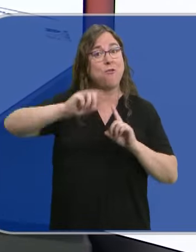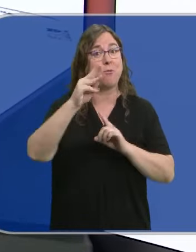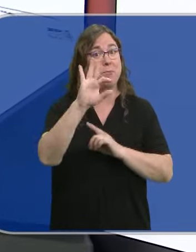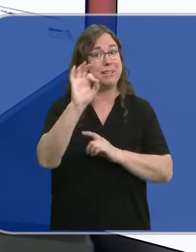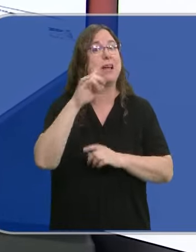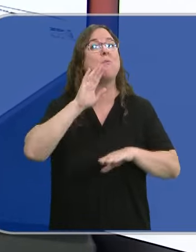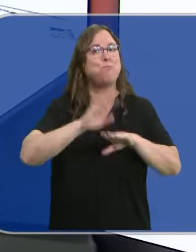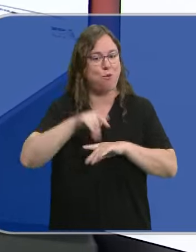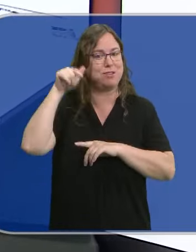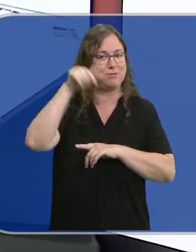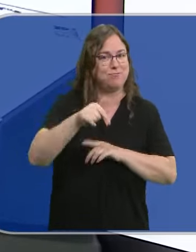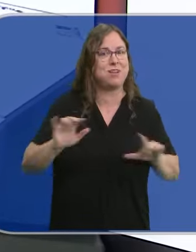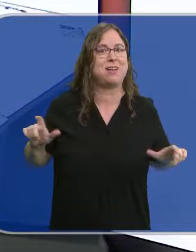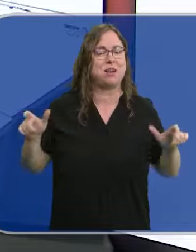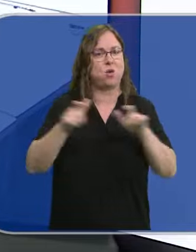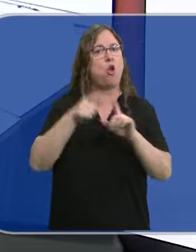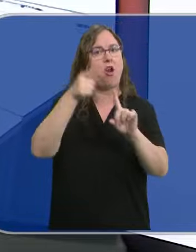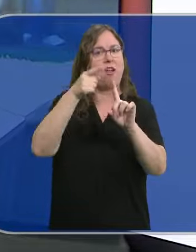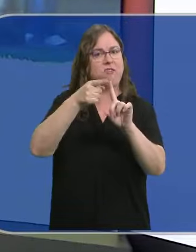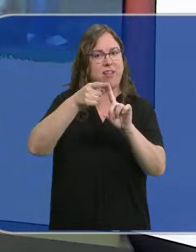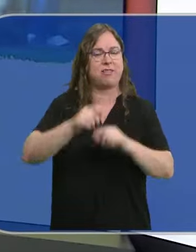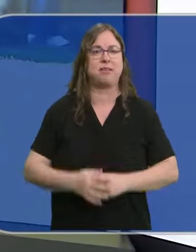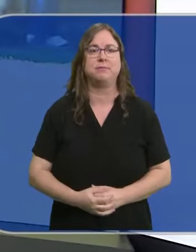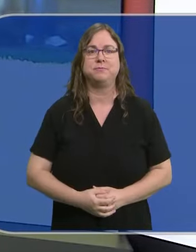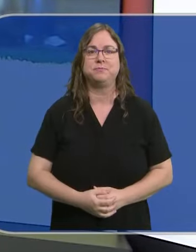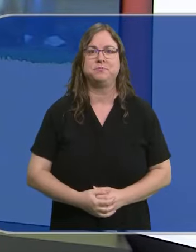nos han convertido en un referente en este área, Paco Gómez.